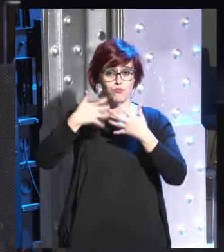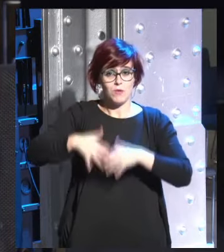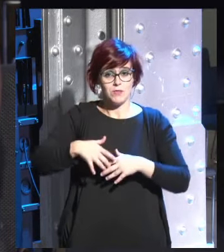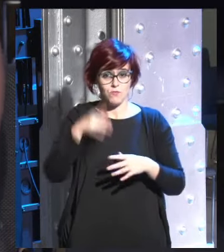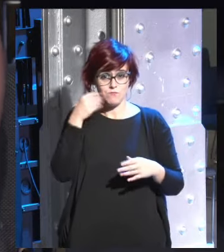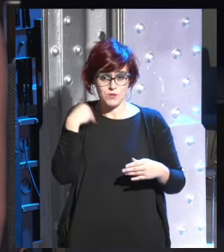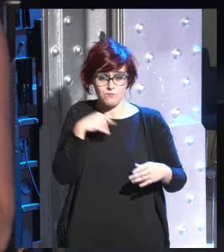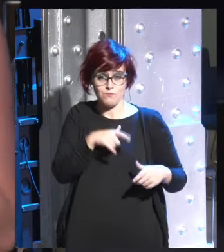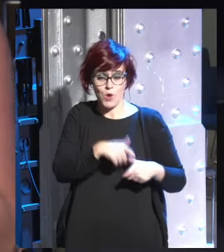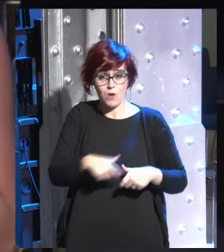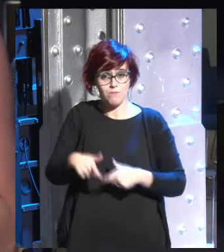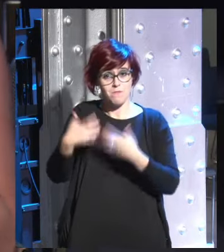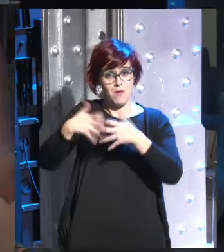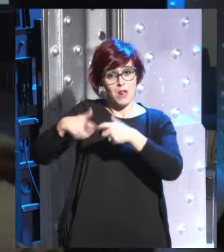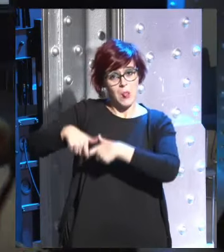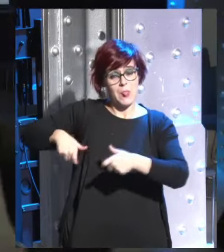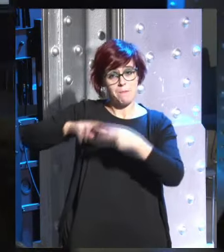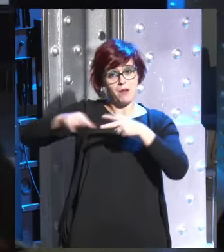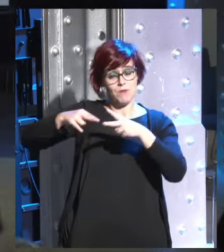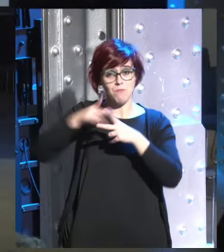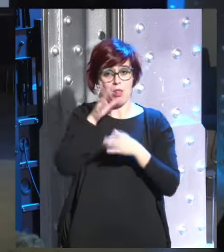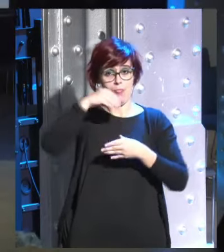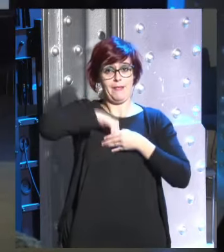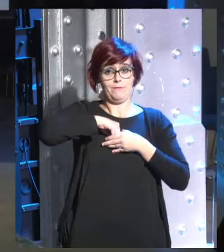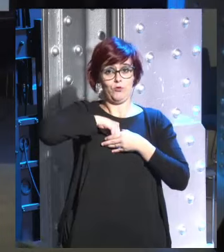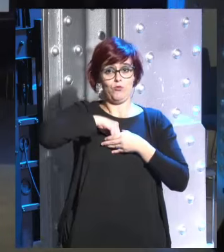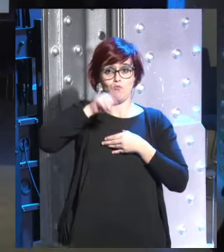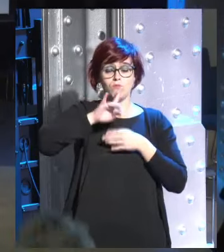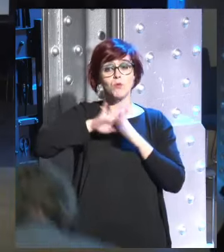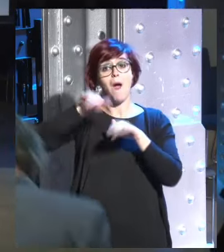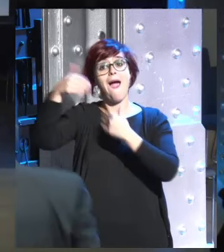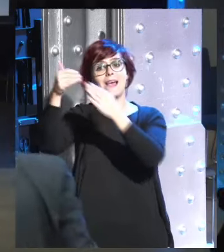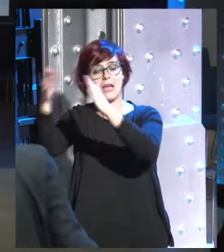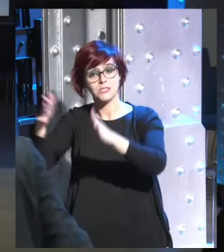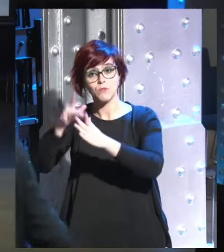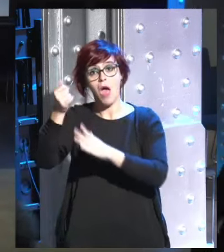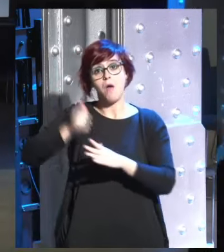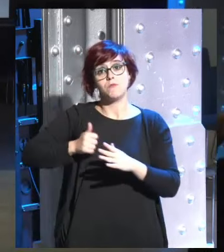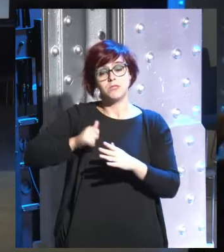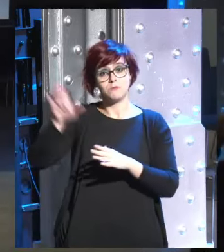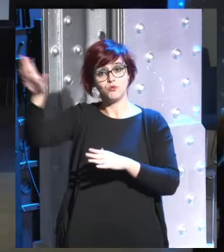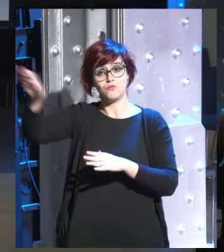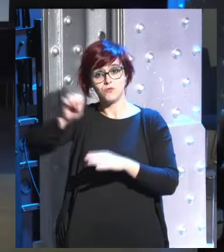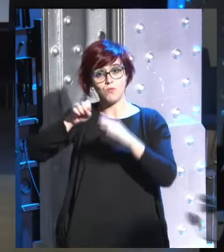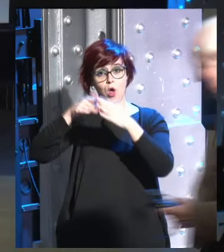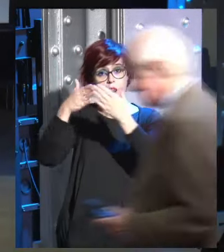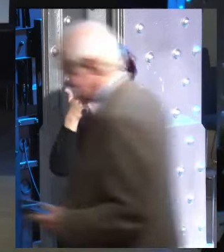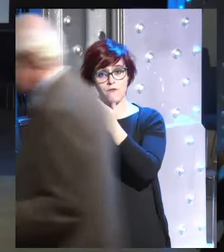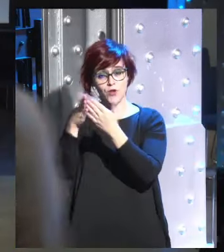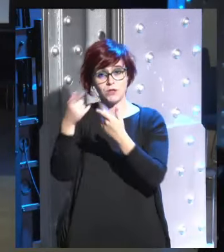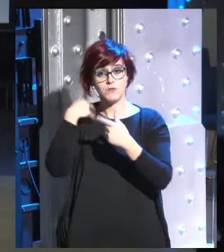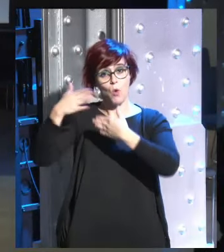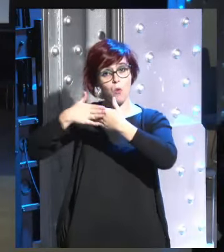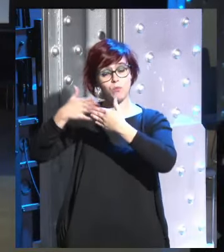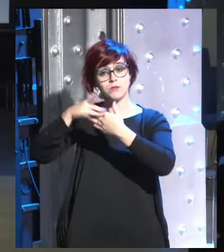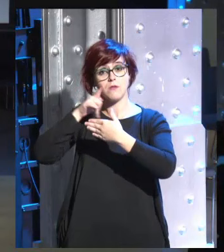llevamos a casa porque no lo tenemos todavía orgánico con nosotros mismos así que de la que vamos a comprar el libro devolvemos el traductor simultáneo aquí en